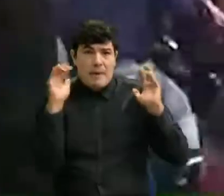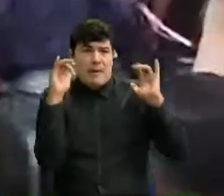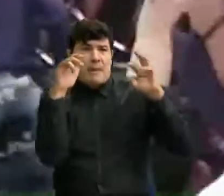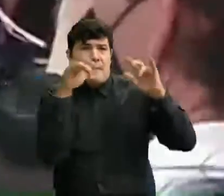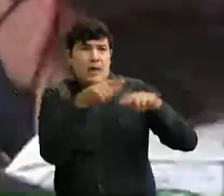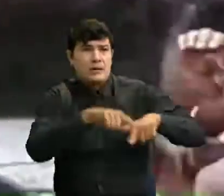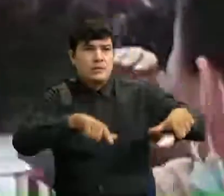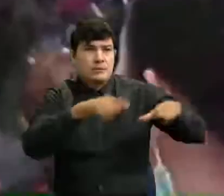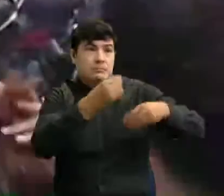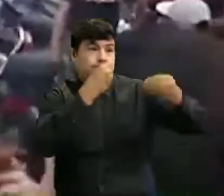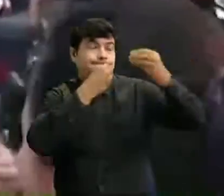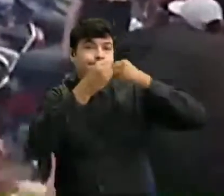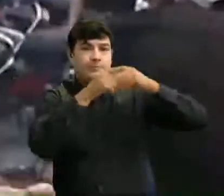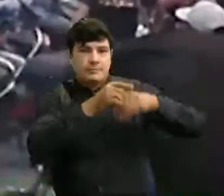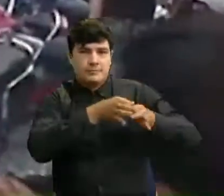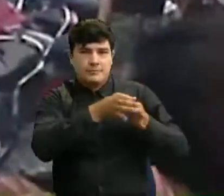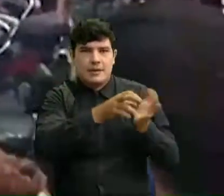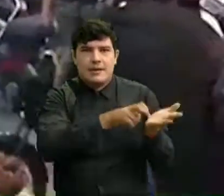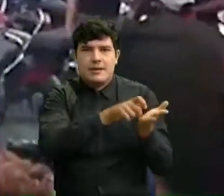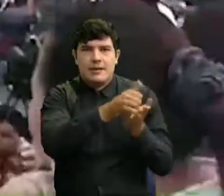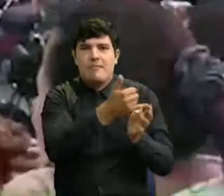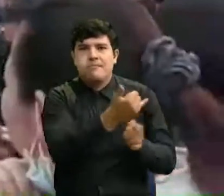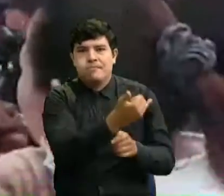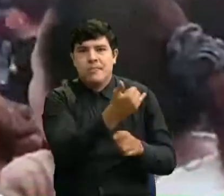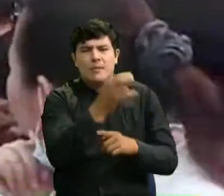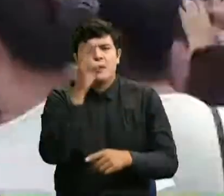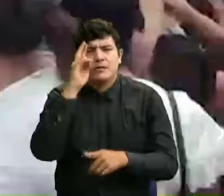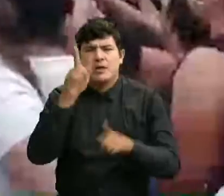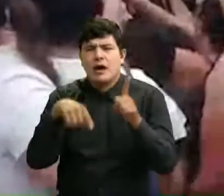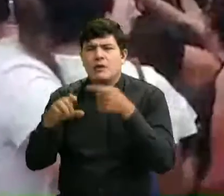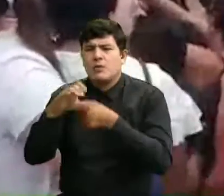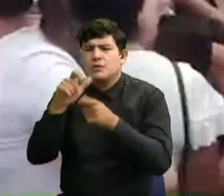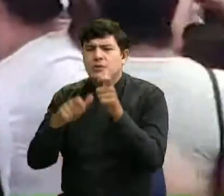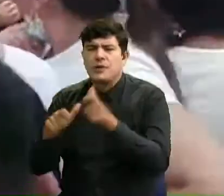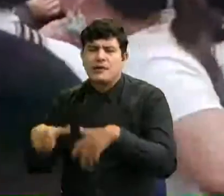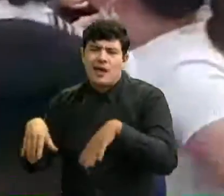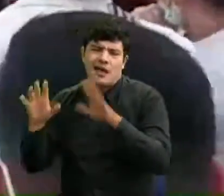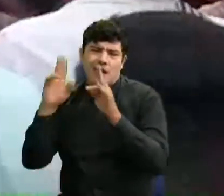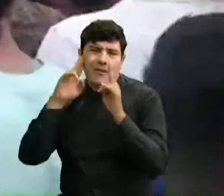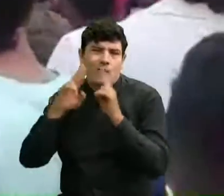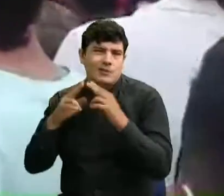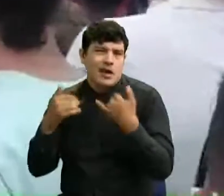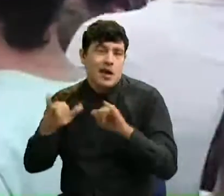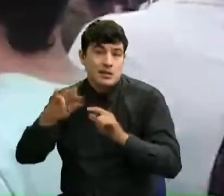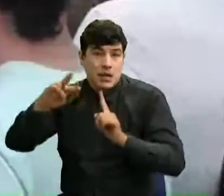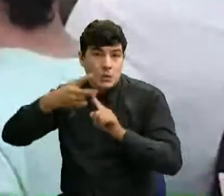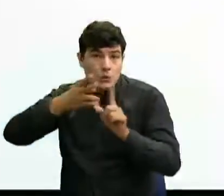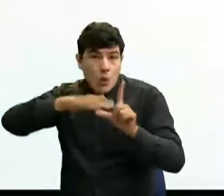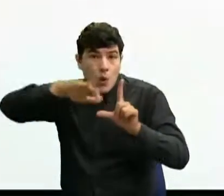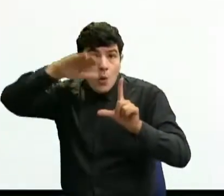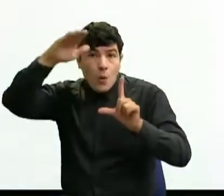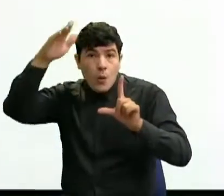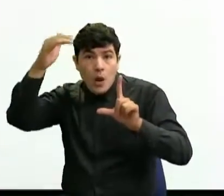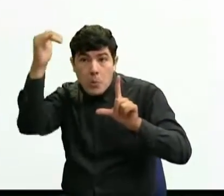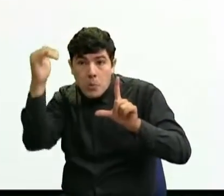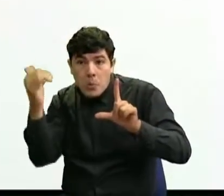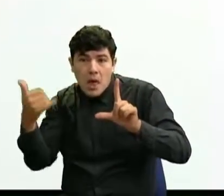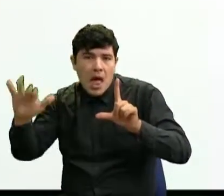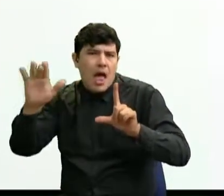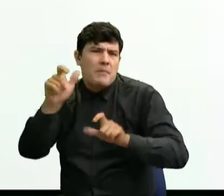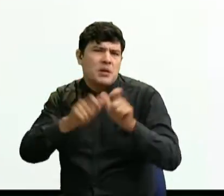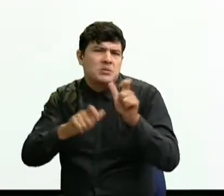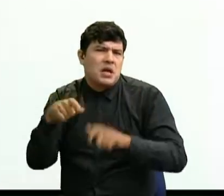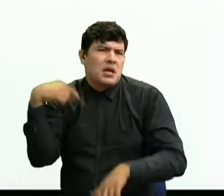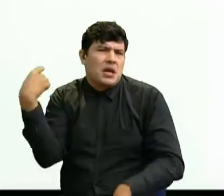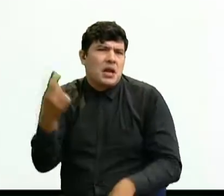Según han dicho los expertos, algunos ciudadanos se empezaron a relajar tras conocerse que se estaba superando el segundo pico de la pandemia. Usted está confiado porque